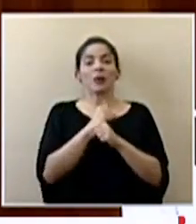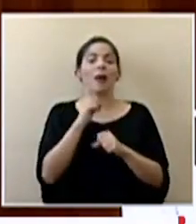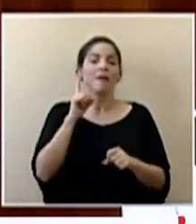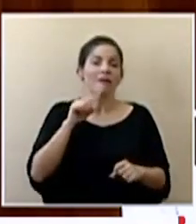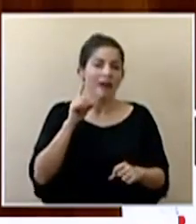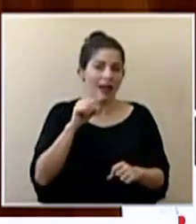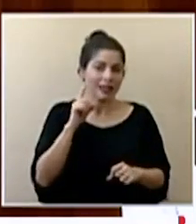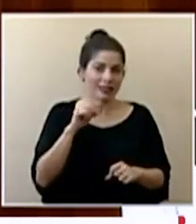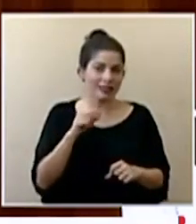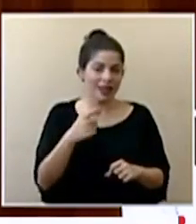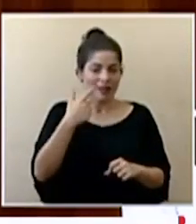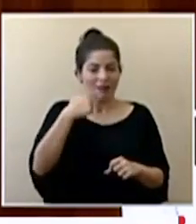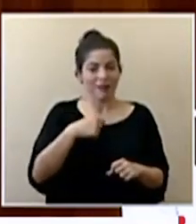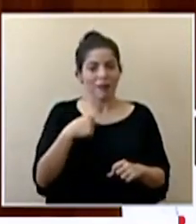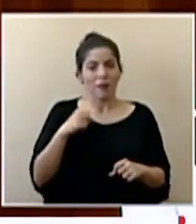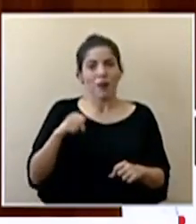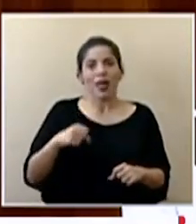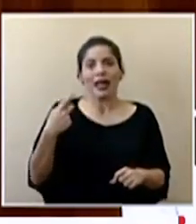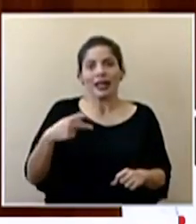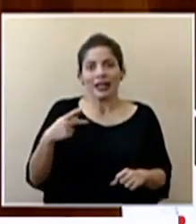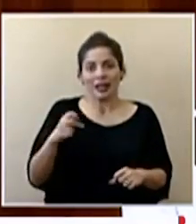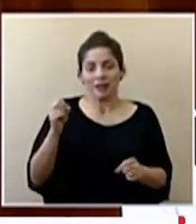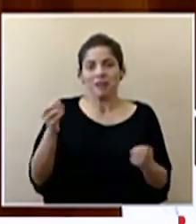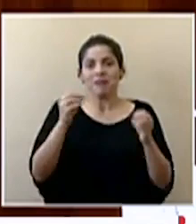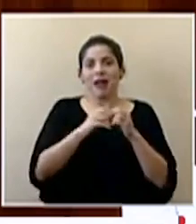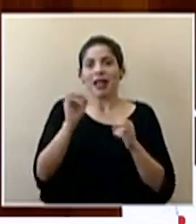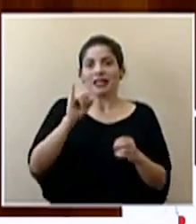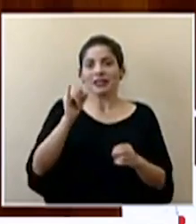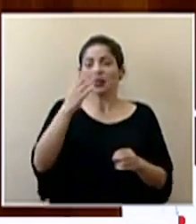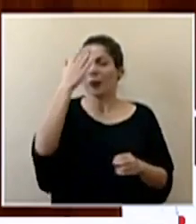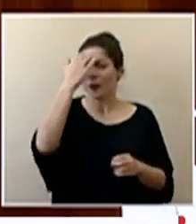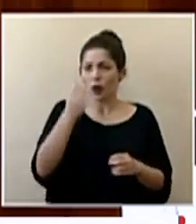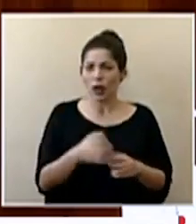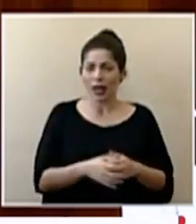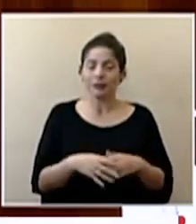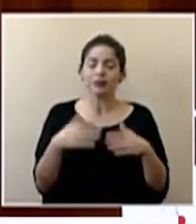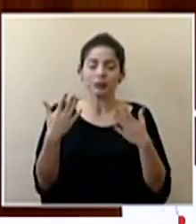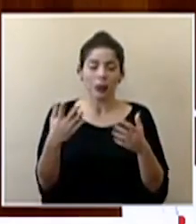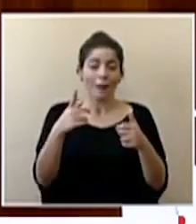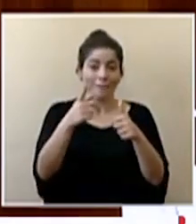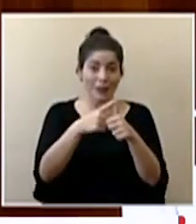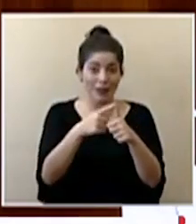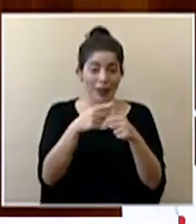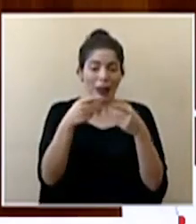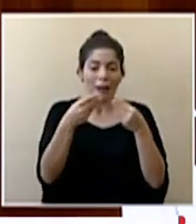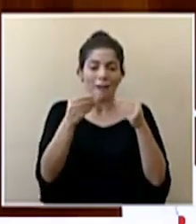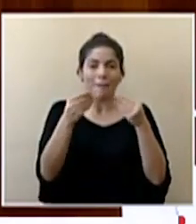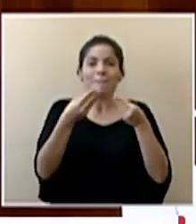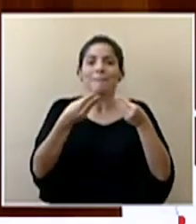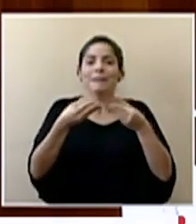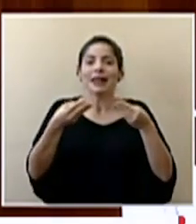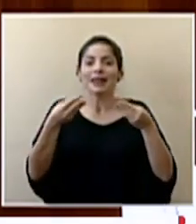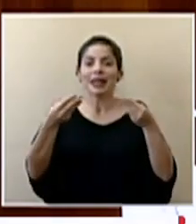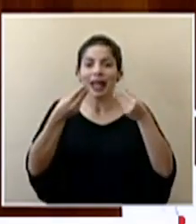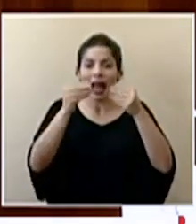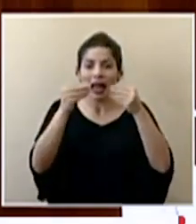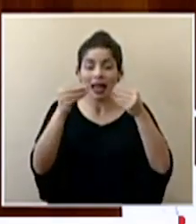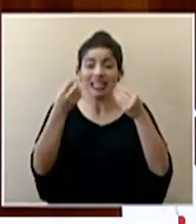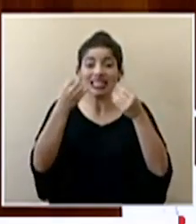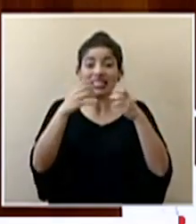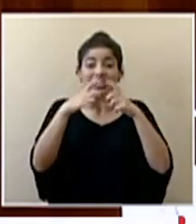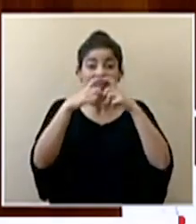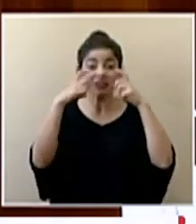bien o más bien exponen a la gente a más infecciones porque primero el material si se usan